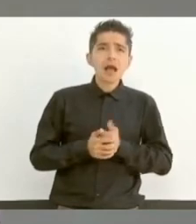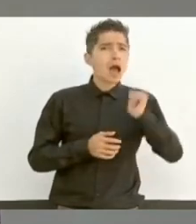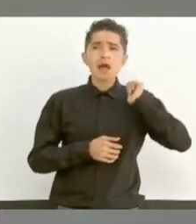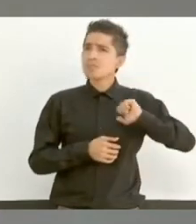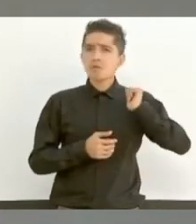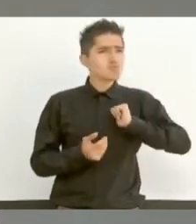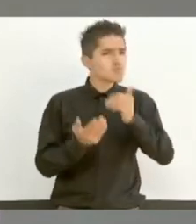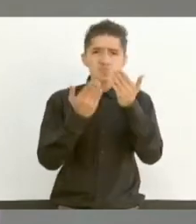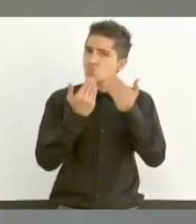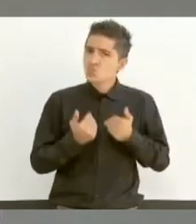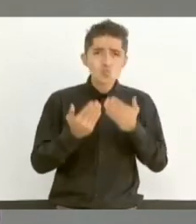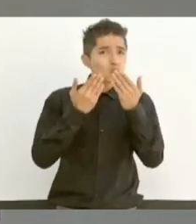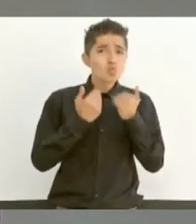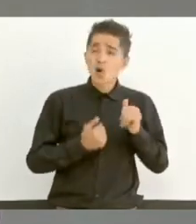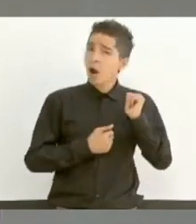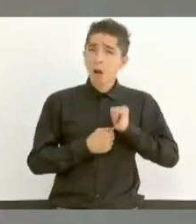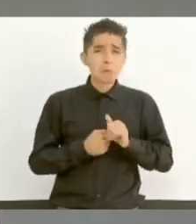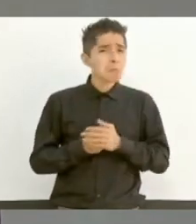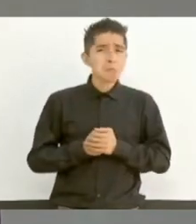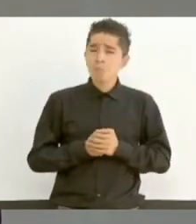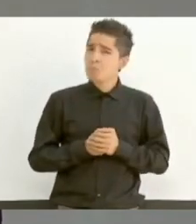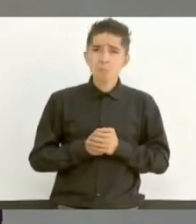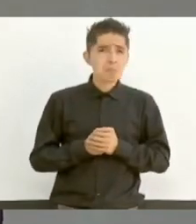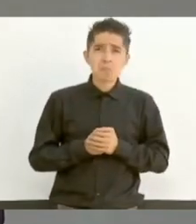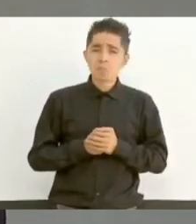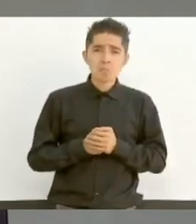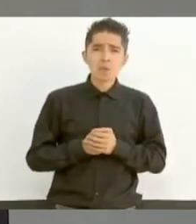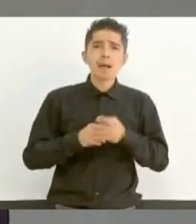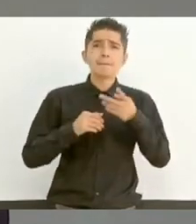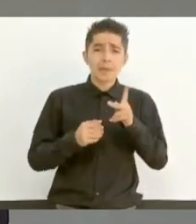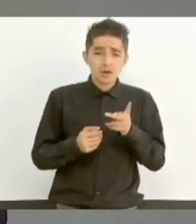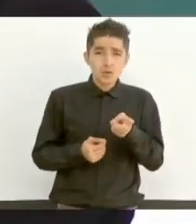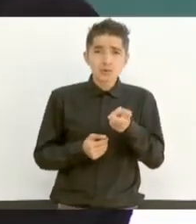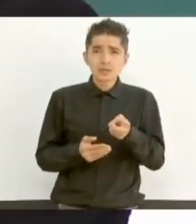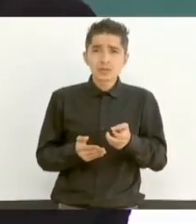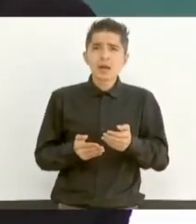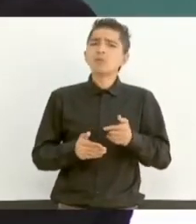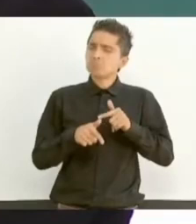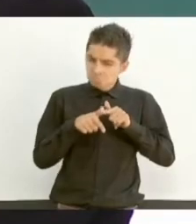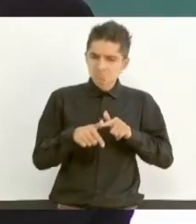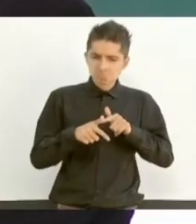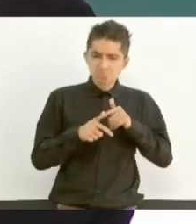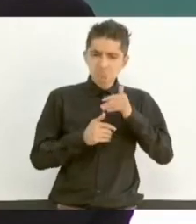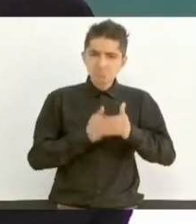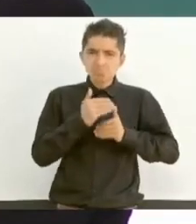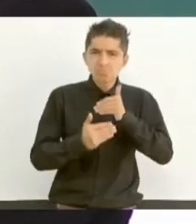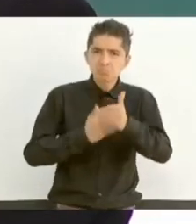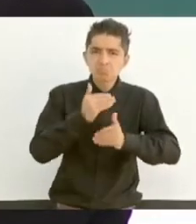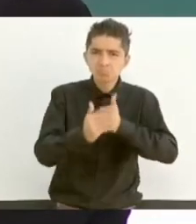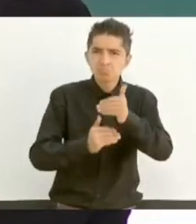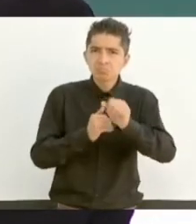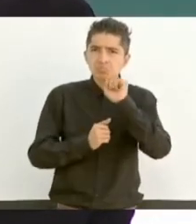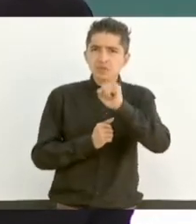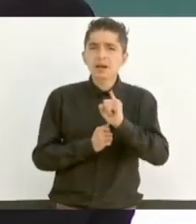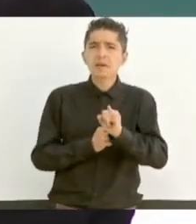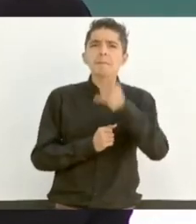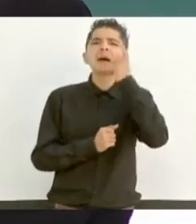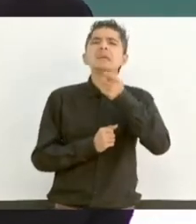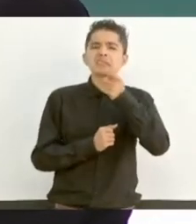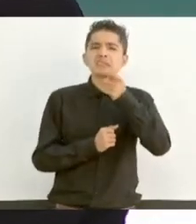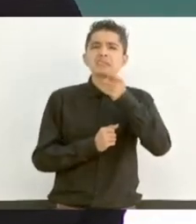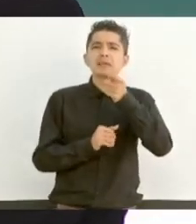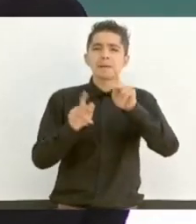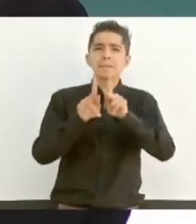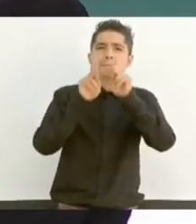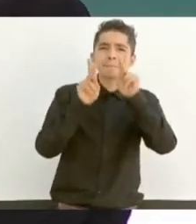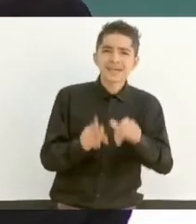antes, es que vamos a seguir avanzando para garantizar la paz y